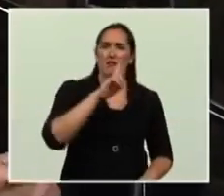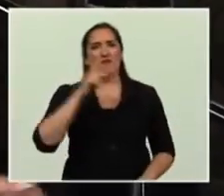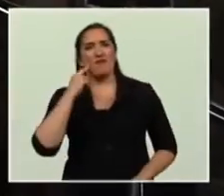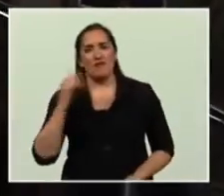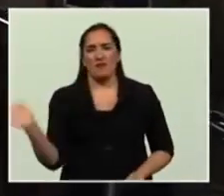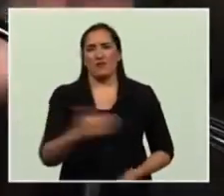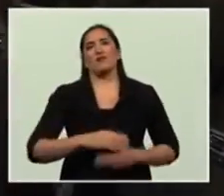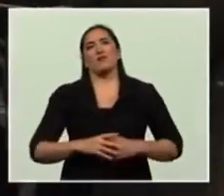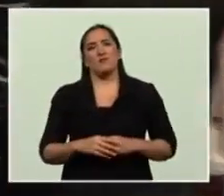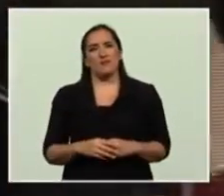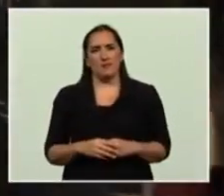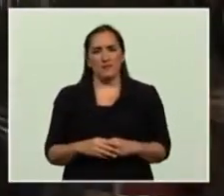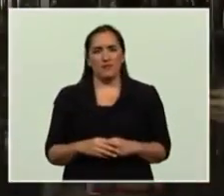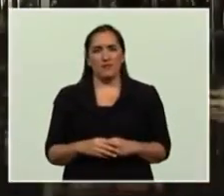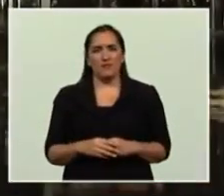y a todas.